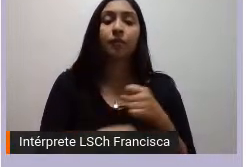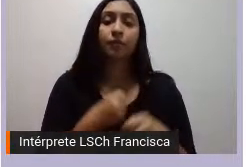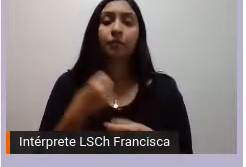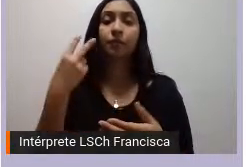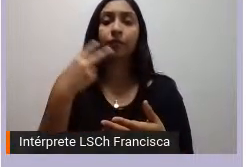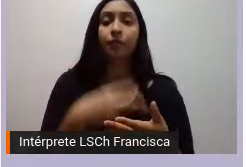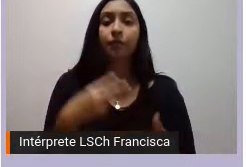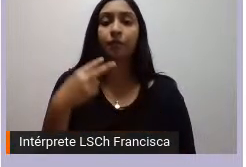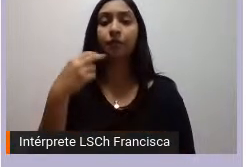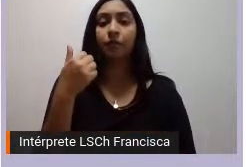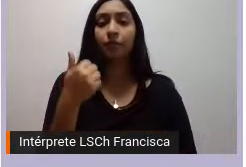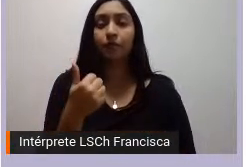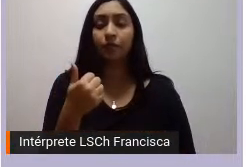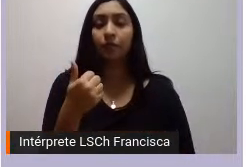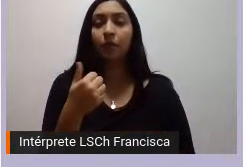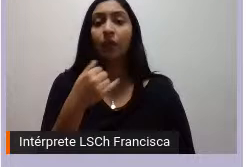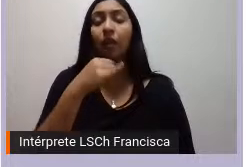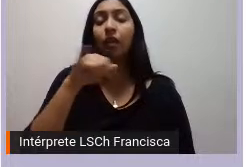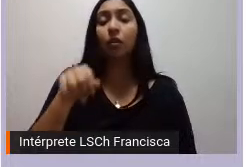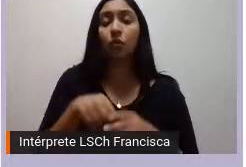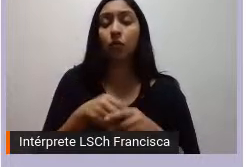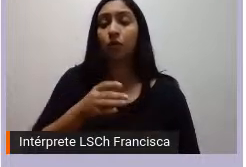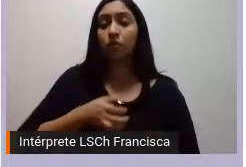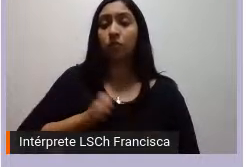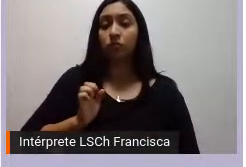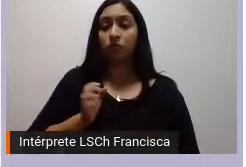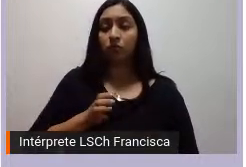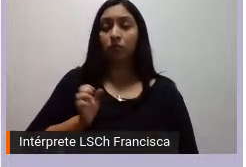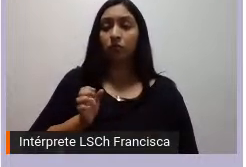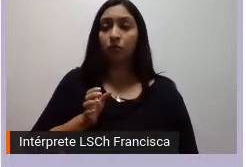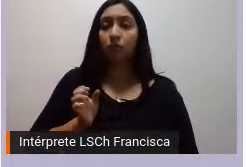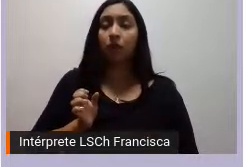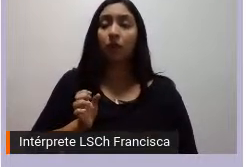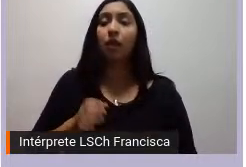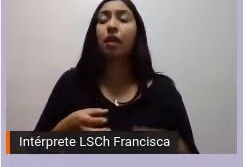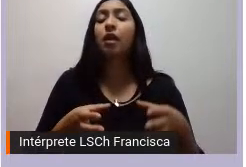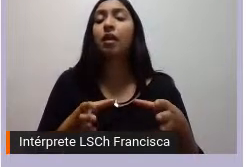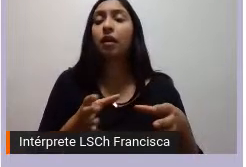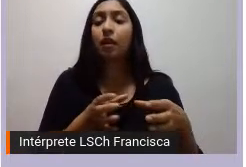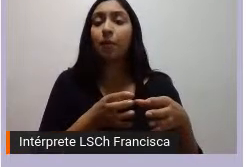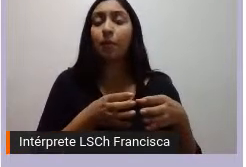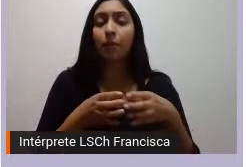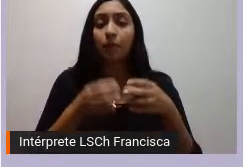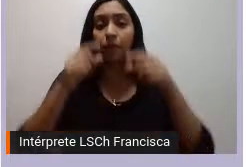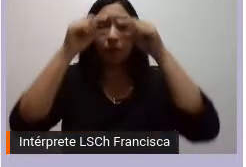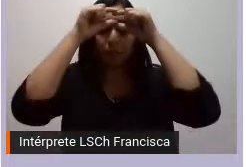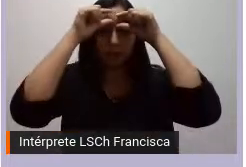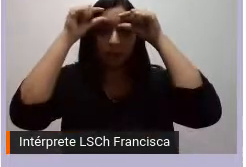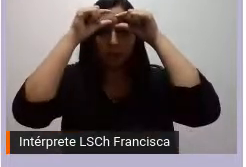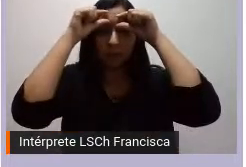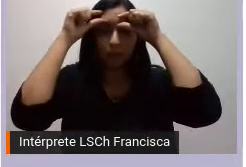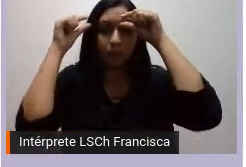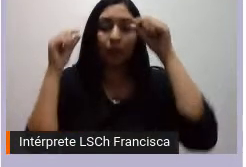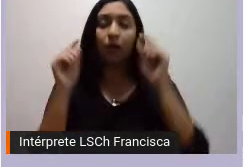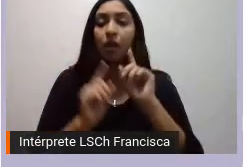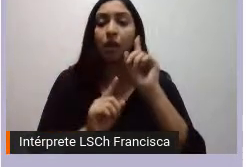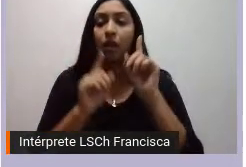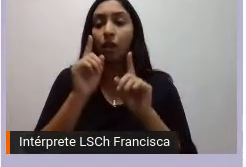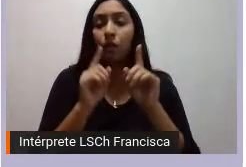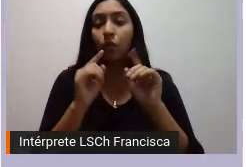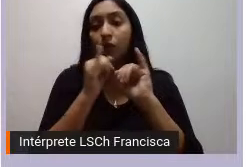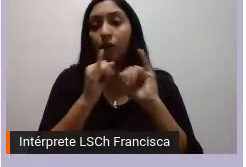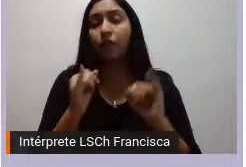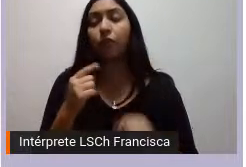policía de investigación y por tanto el movimiento mapuche de alguna manera se ve afectado por dos